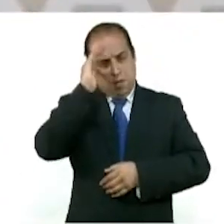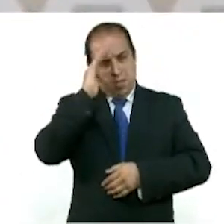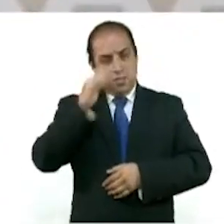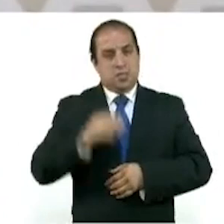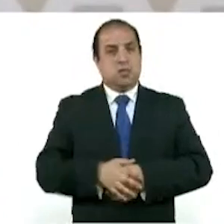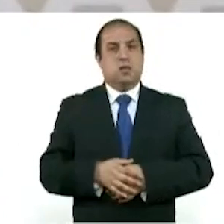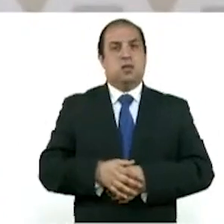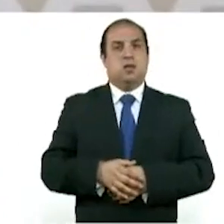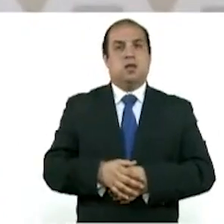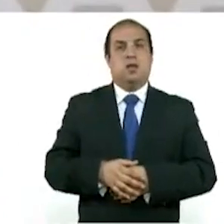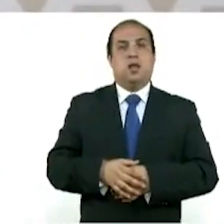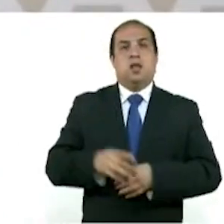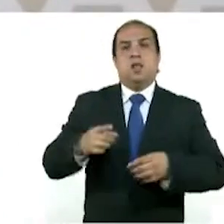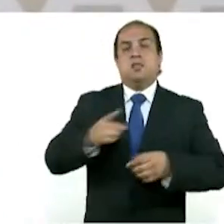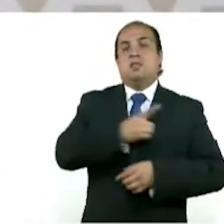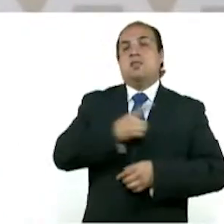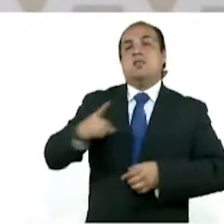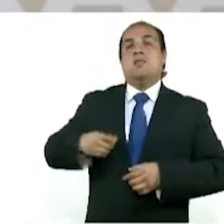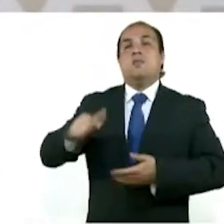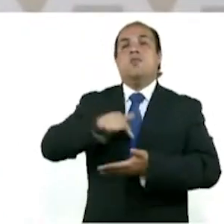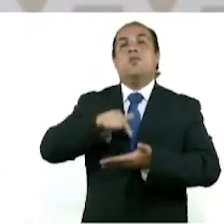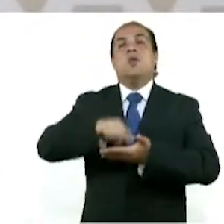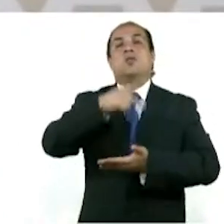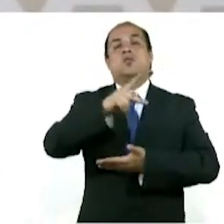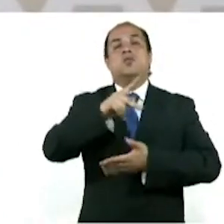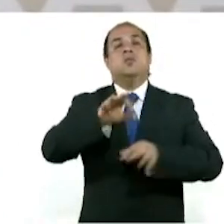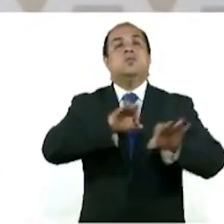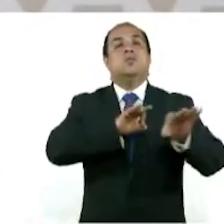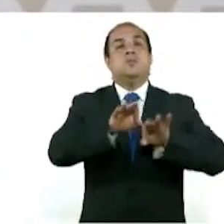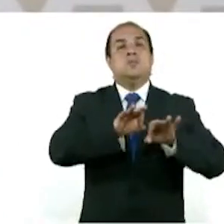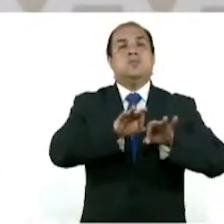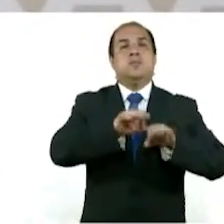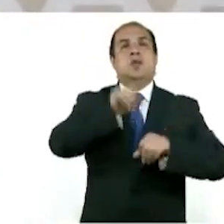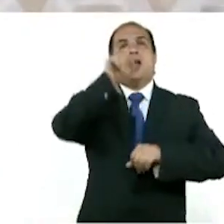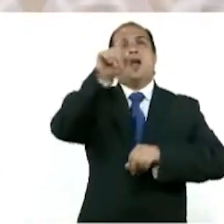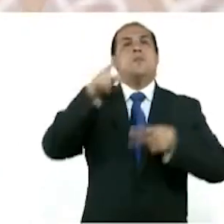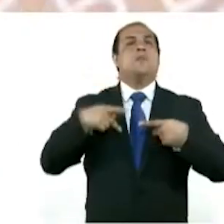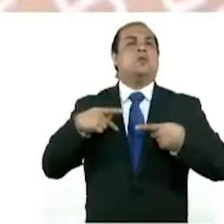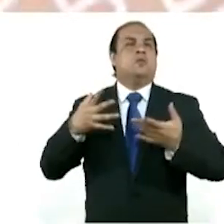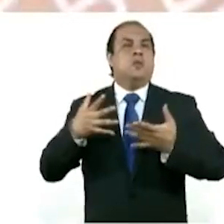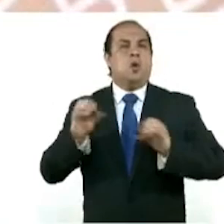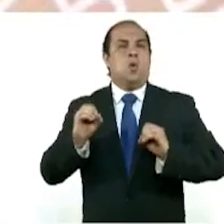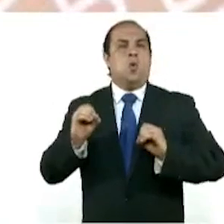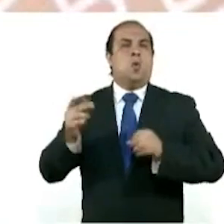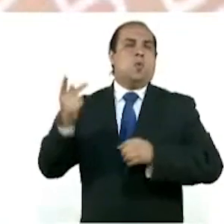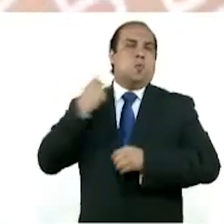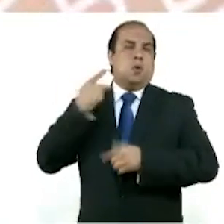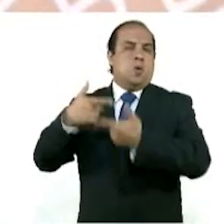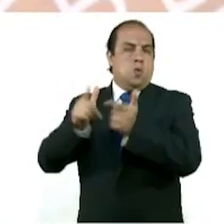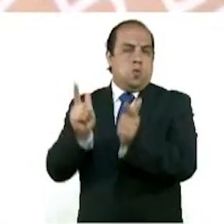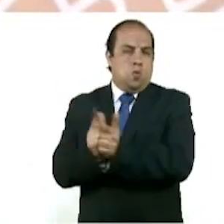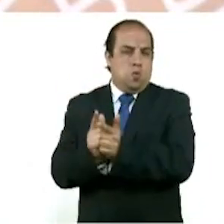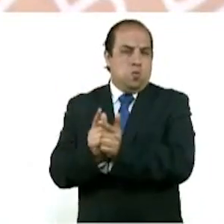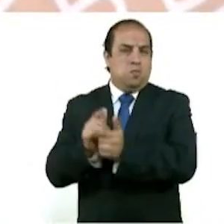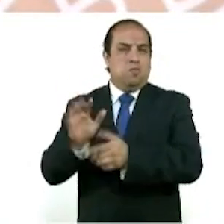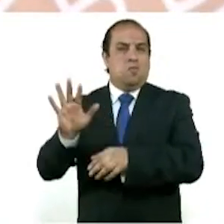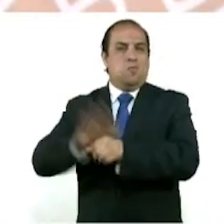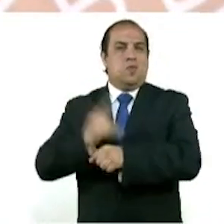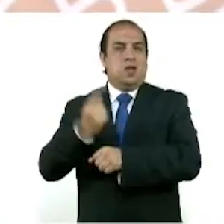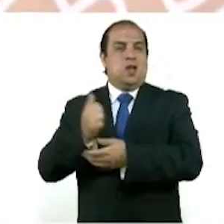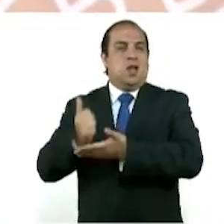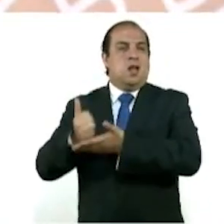abril continuará el proceso de vacunación contra COVID-19 para las personas que requieran primera, segunda y